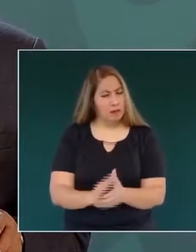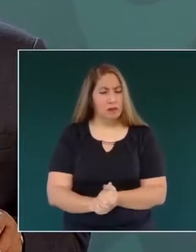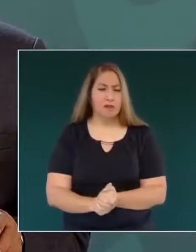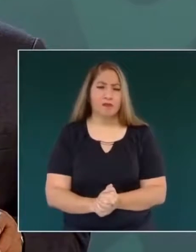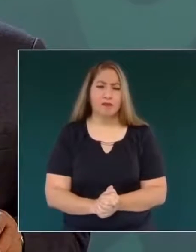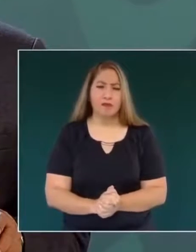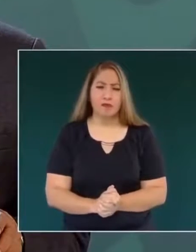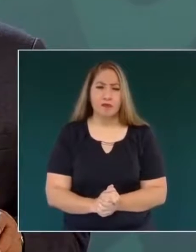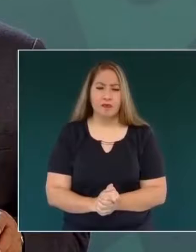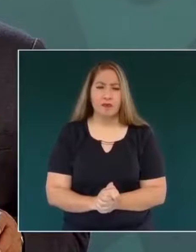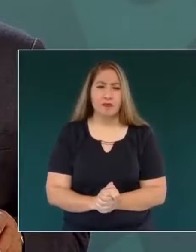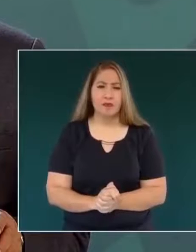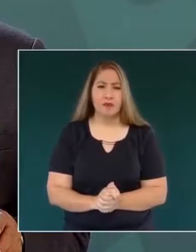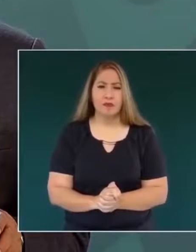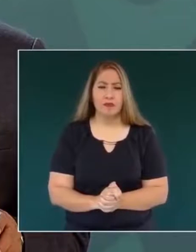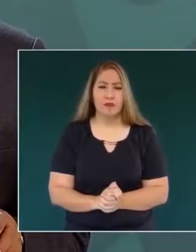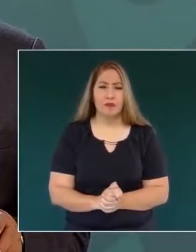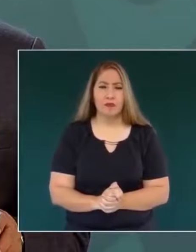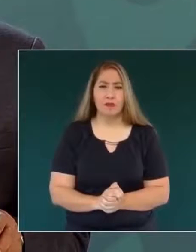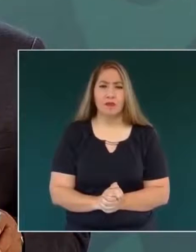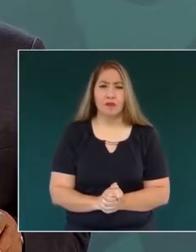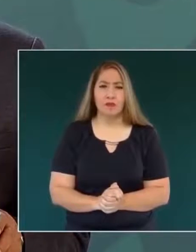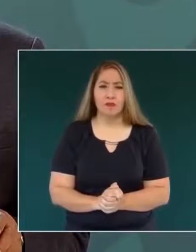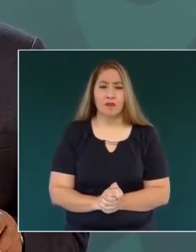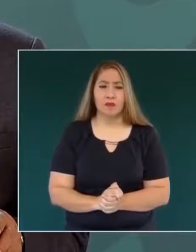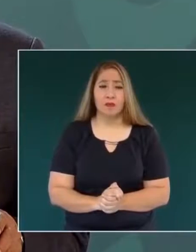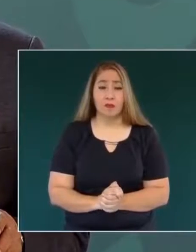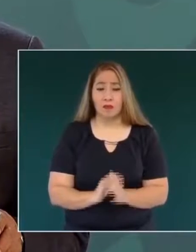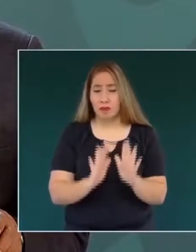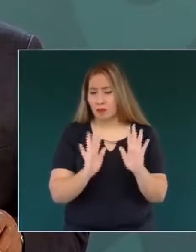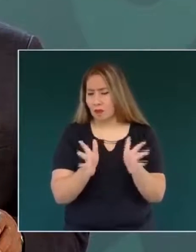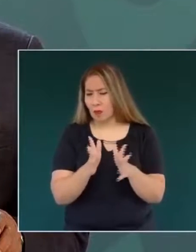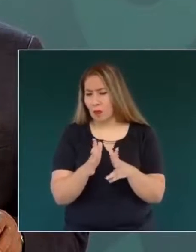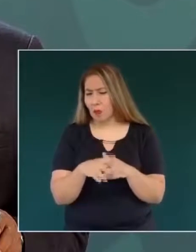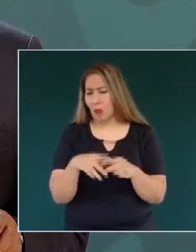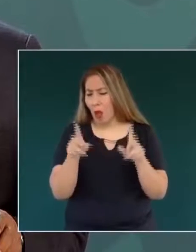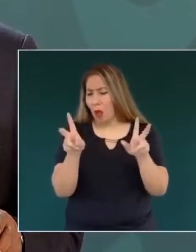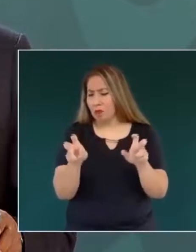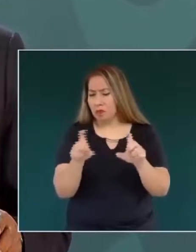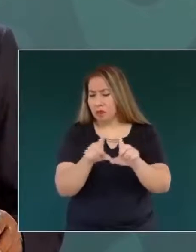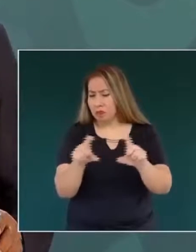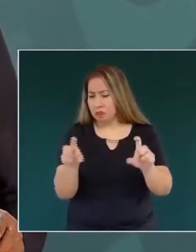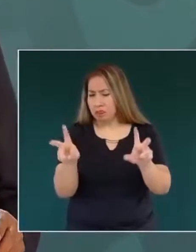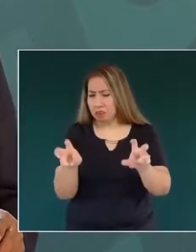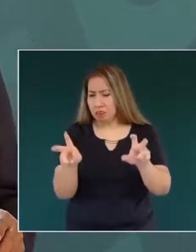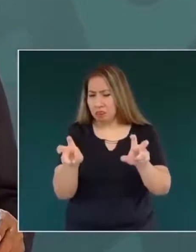se está hablando del tema.